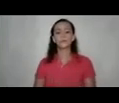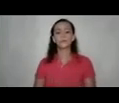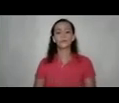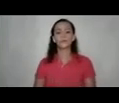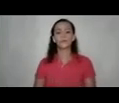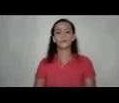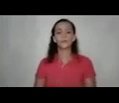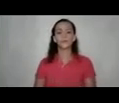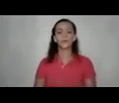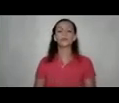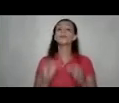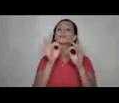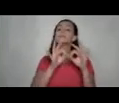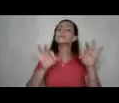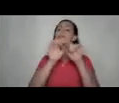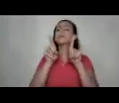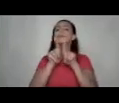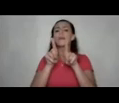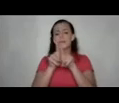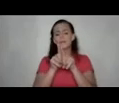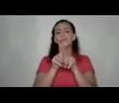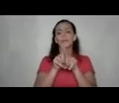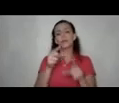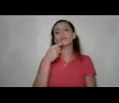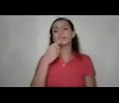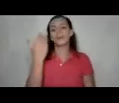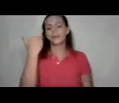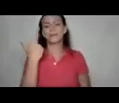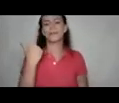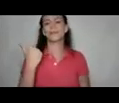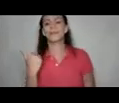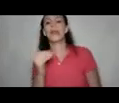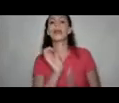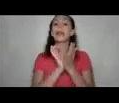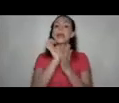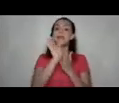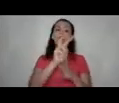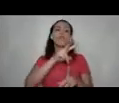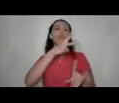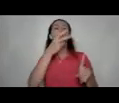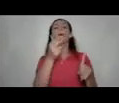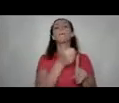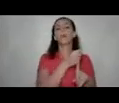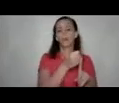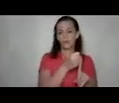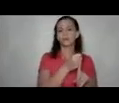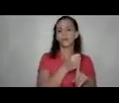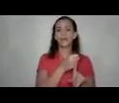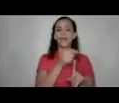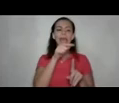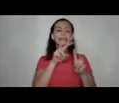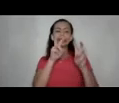es importante también se los decíamos hace un rato evitar la re-victimización muchas veces este tema nos